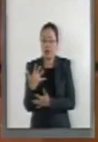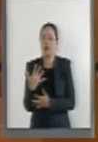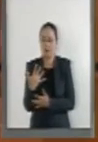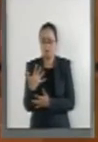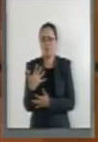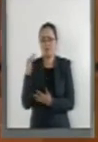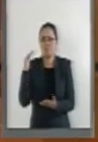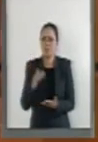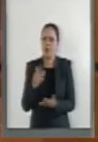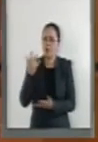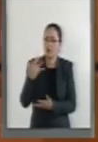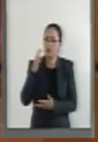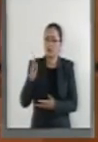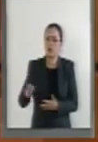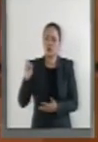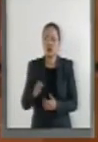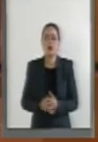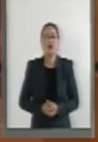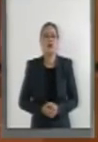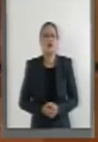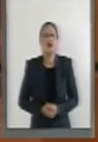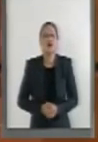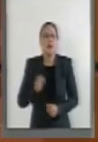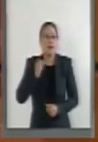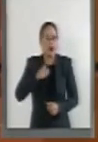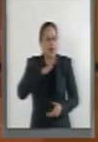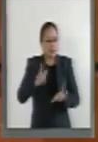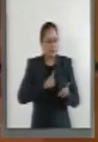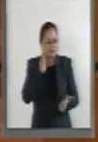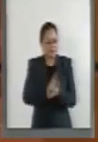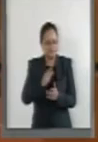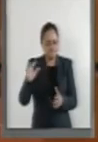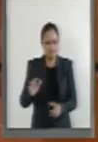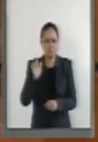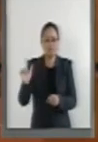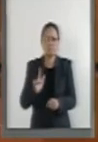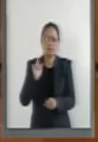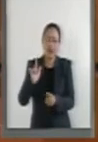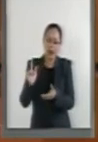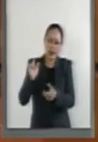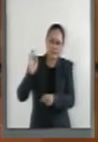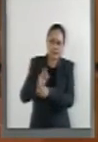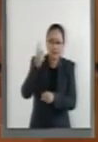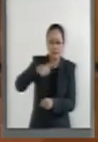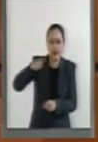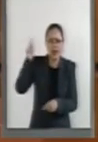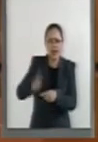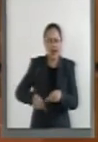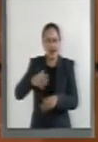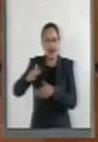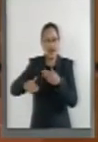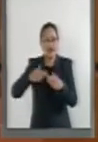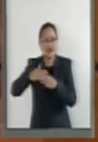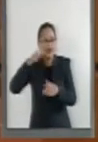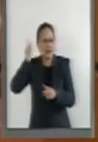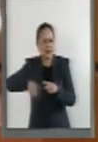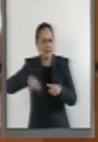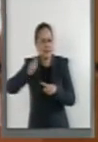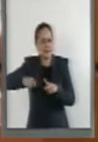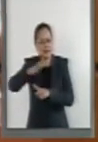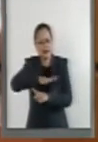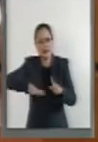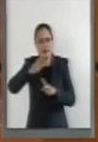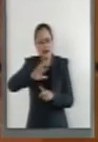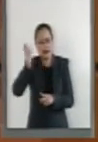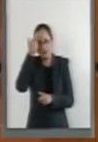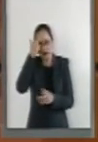Además, contamos con un amplio marco jurídico e institucional en materia del medio ambiente y de combate al cambio climático. Recordemos que se aprobó